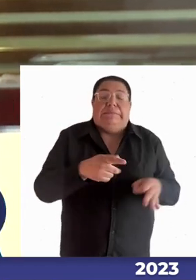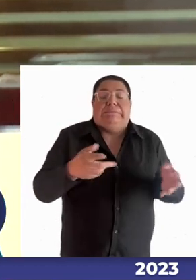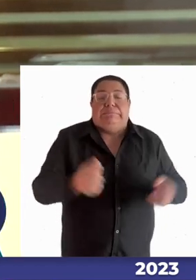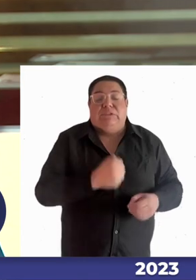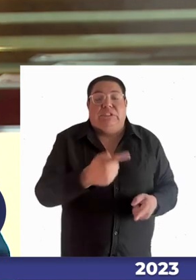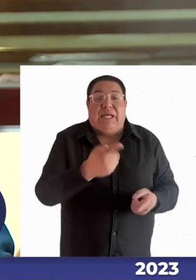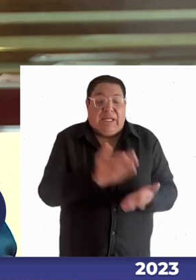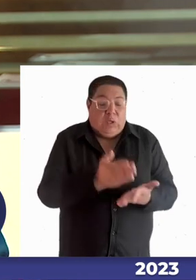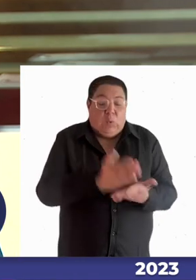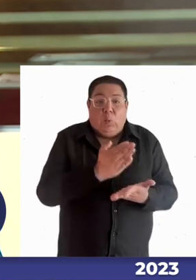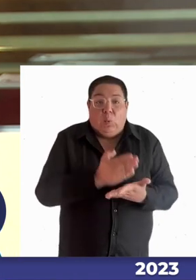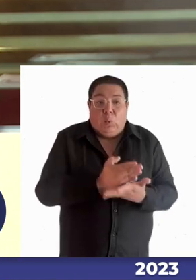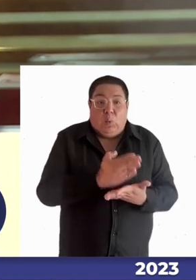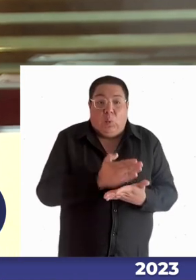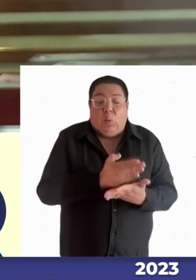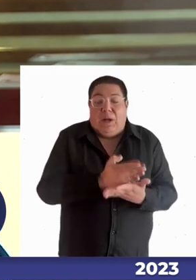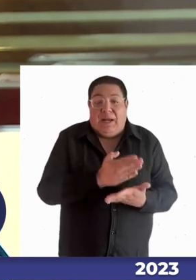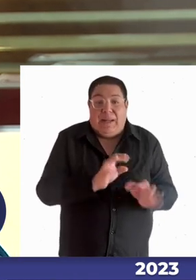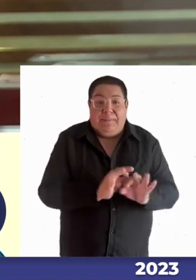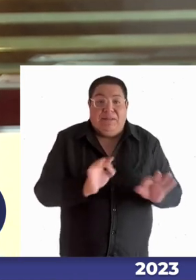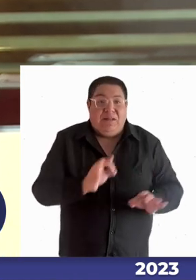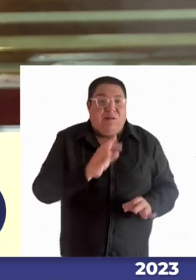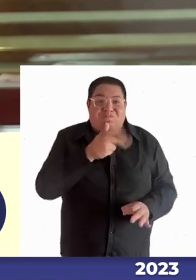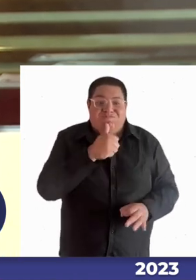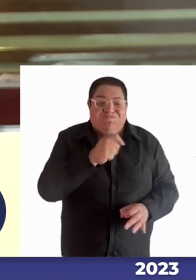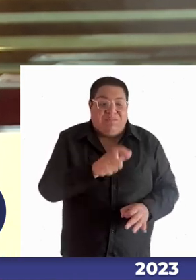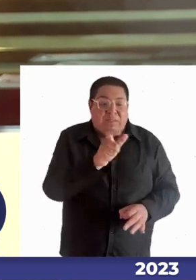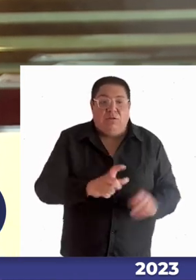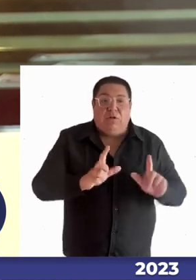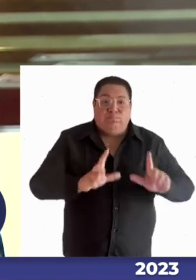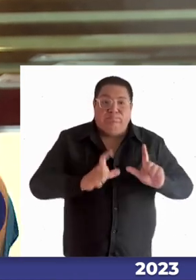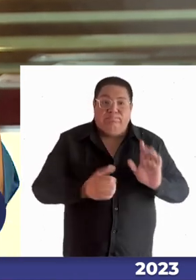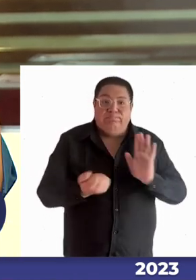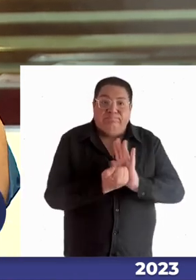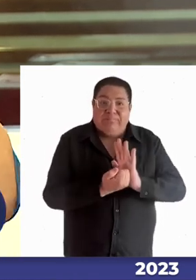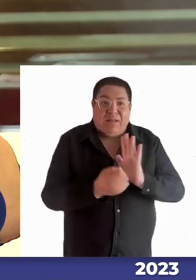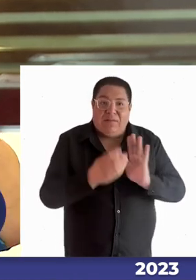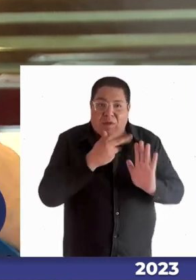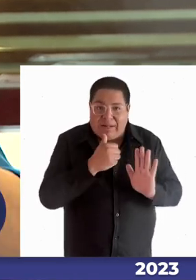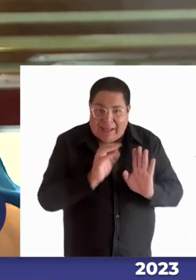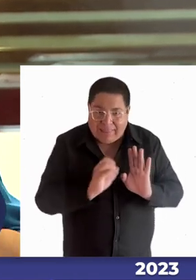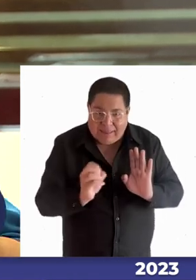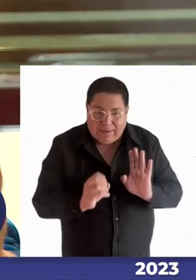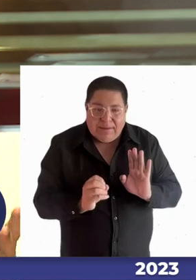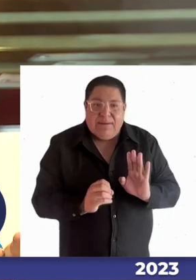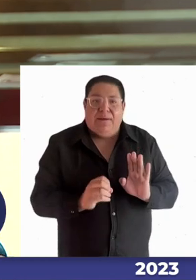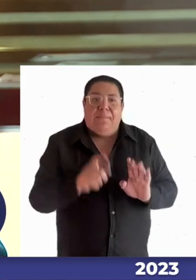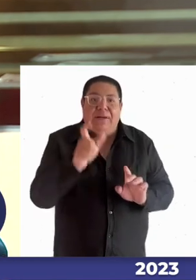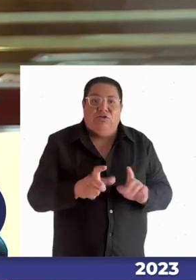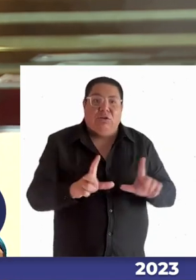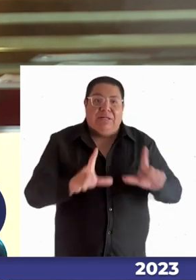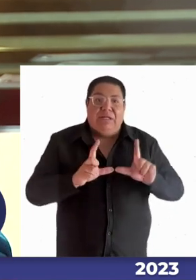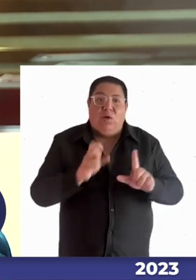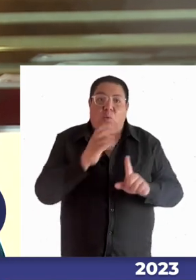ejemplo los niños o los jóvenes salían sin ninguna certificación ni siquiera con un cartón de cuarto medio entonces ¿cómo voy a